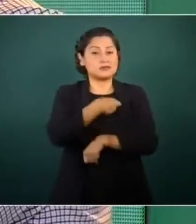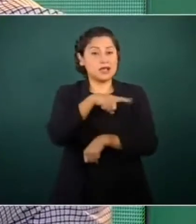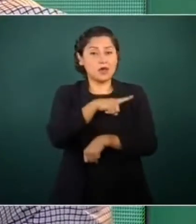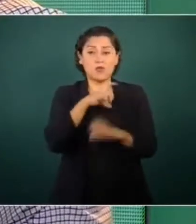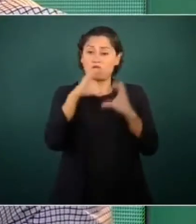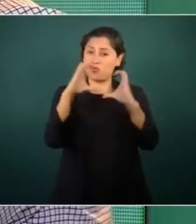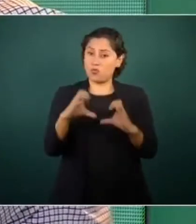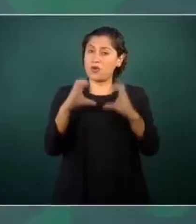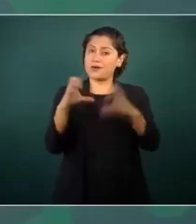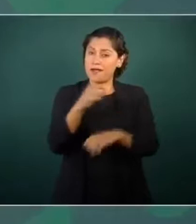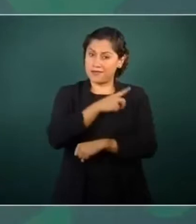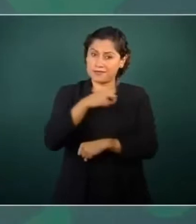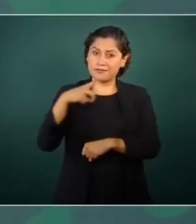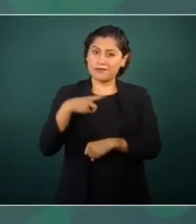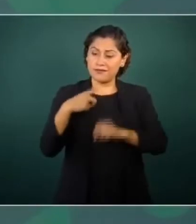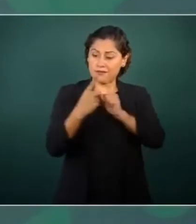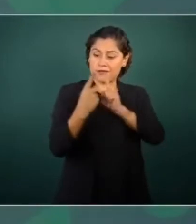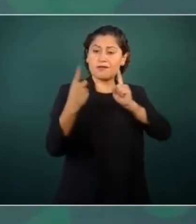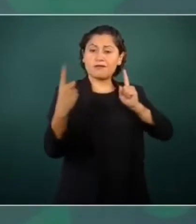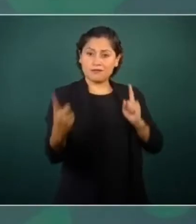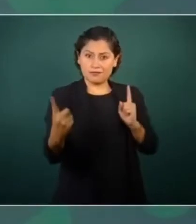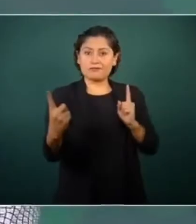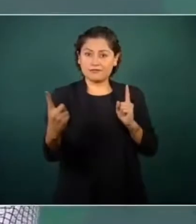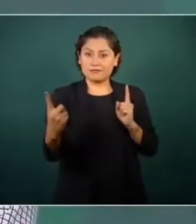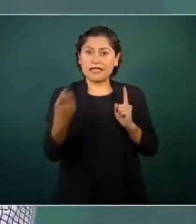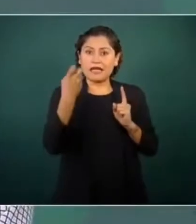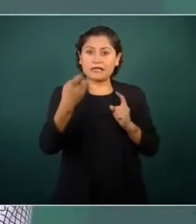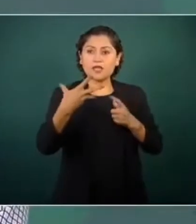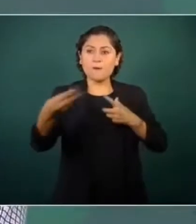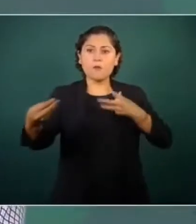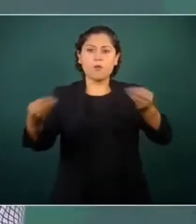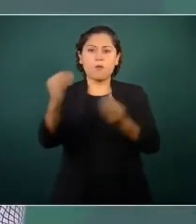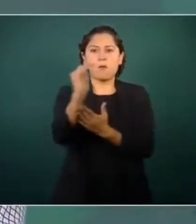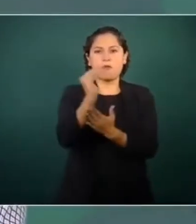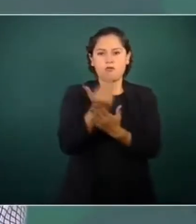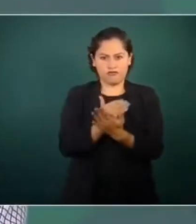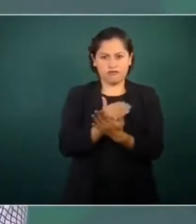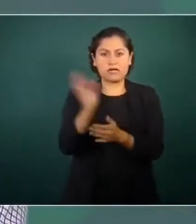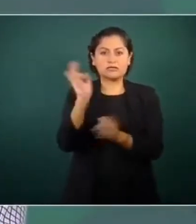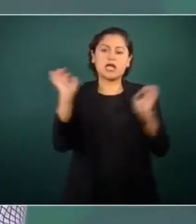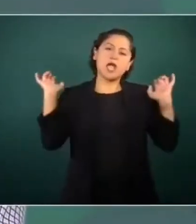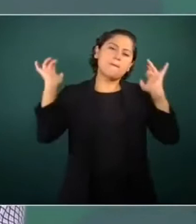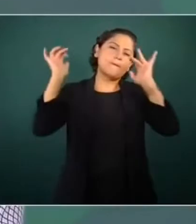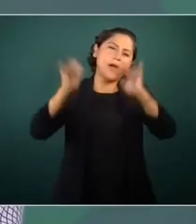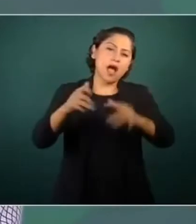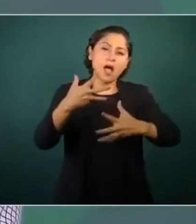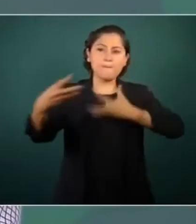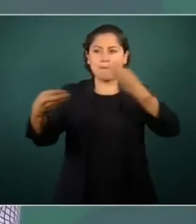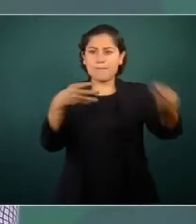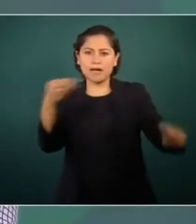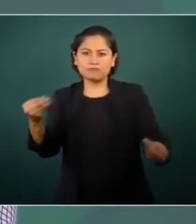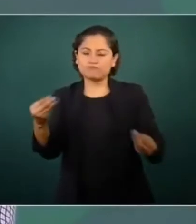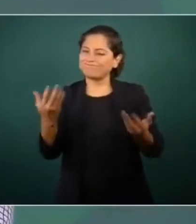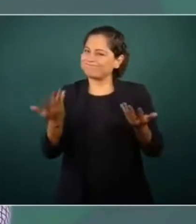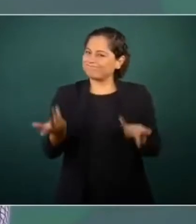mantener la sana distancia y evitar contagios masivos por el bien de